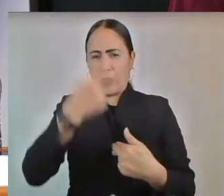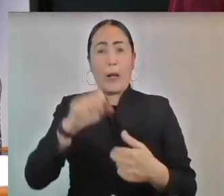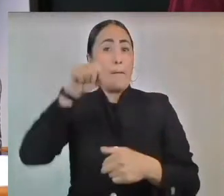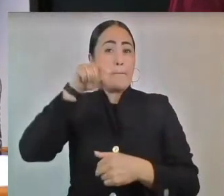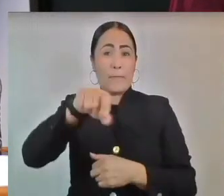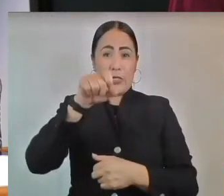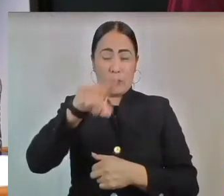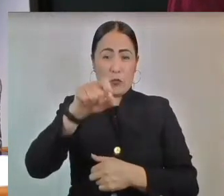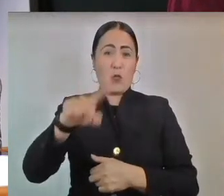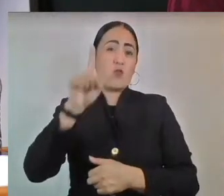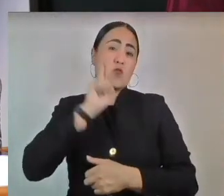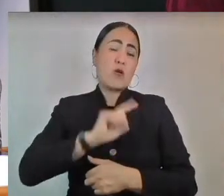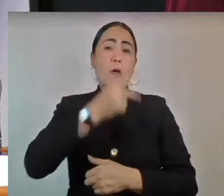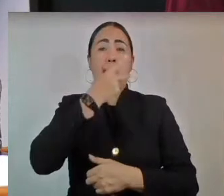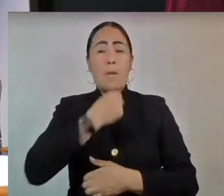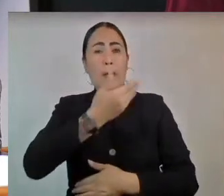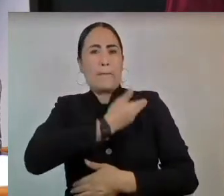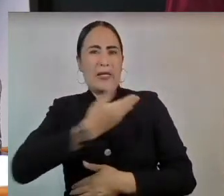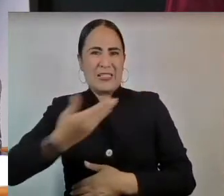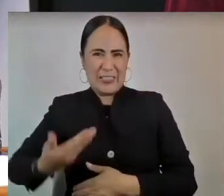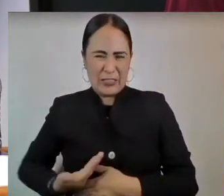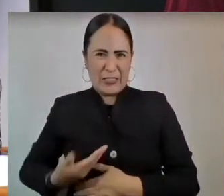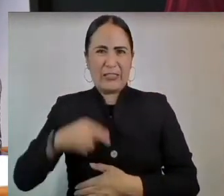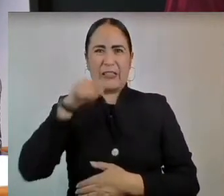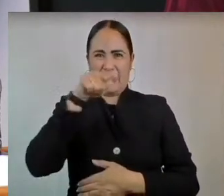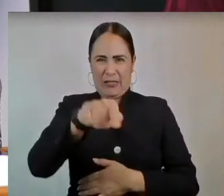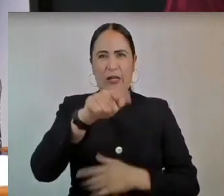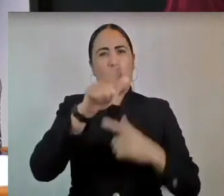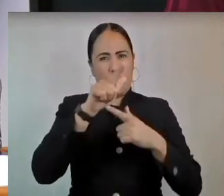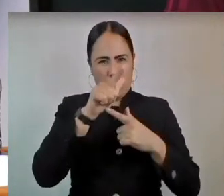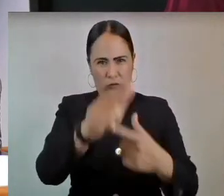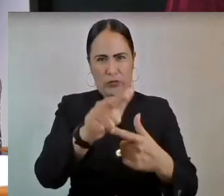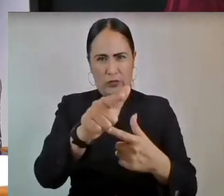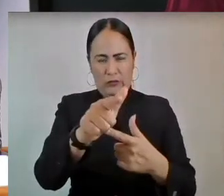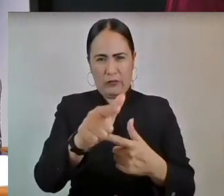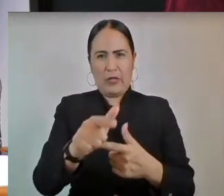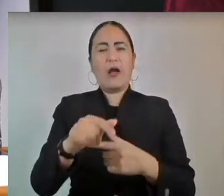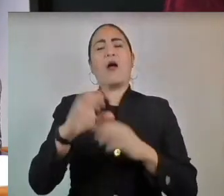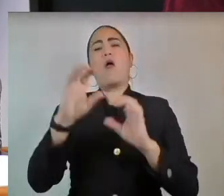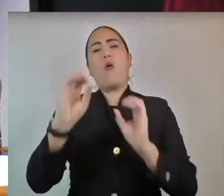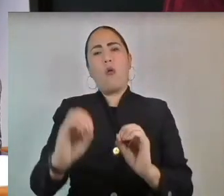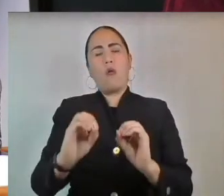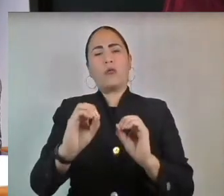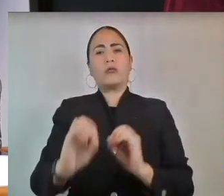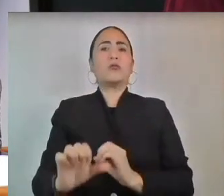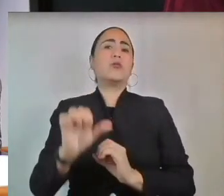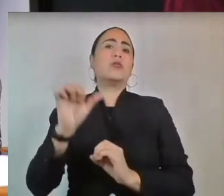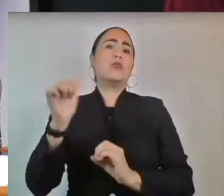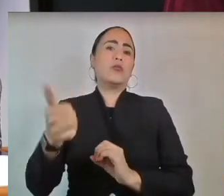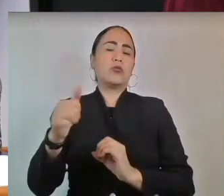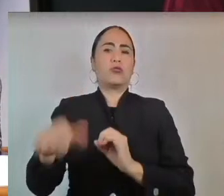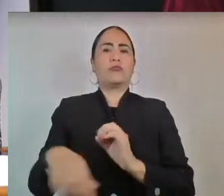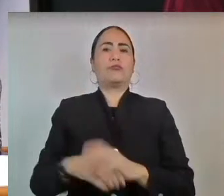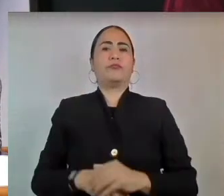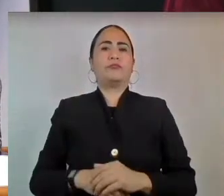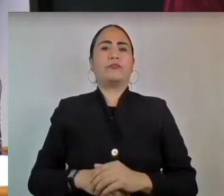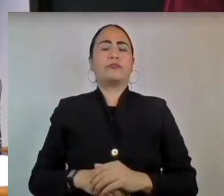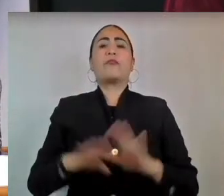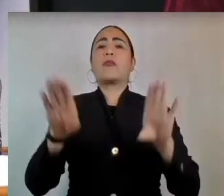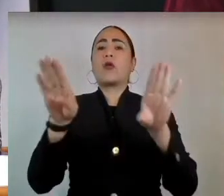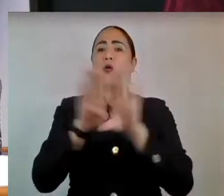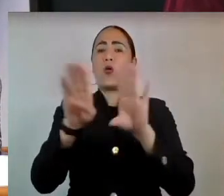presidenta o el presidente de la Comisión de Derechos Humanos del Estado de México al tenor del siguiente